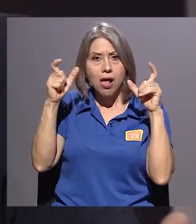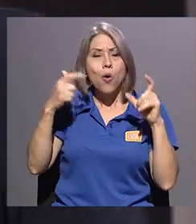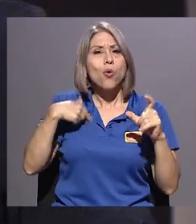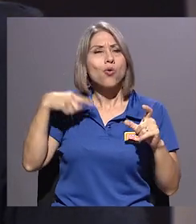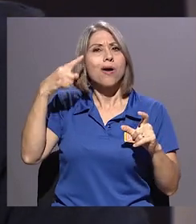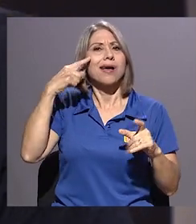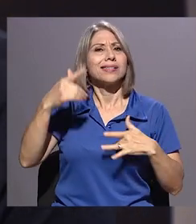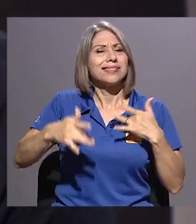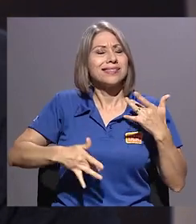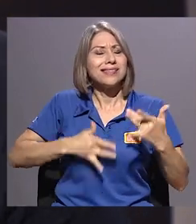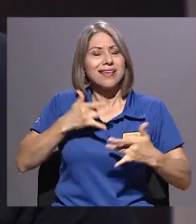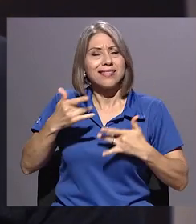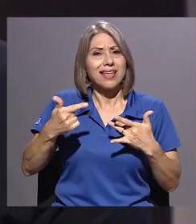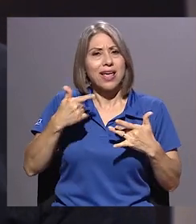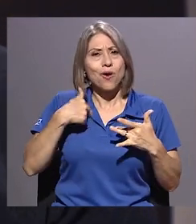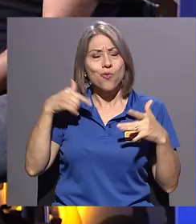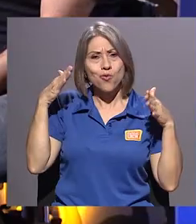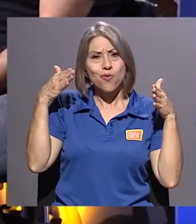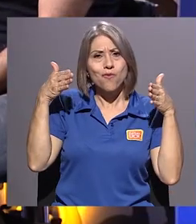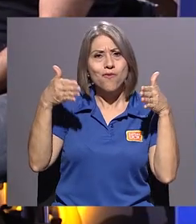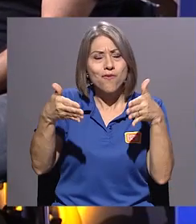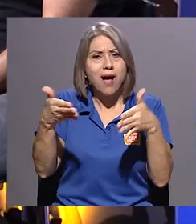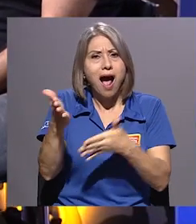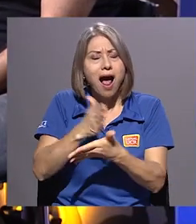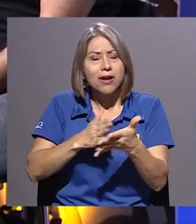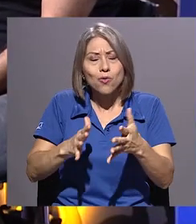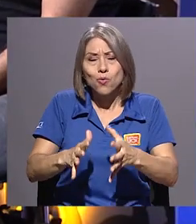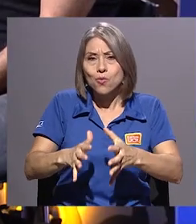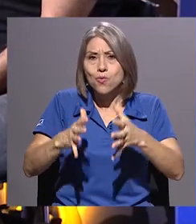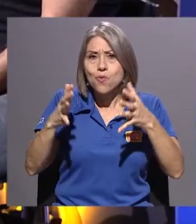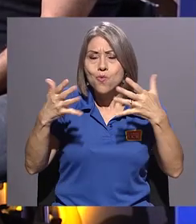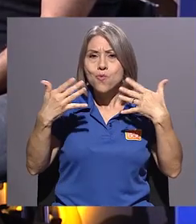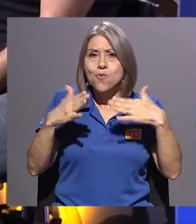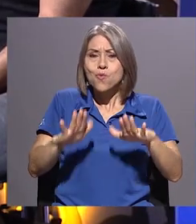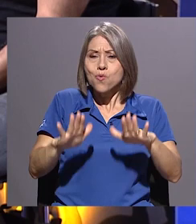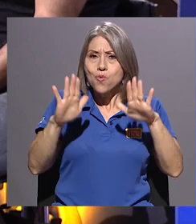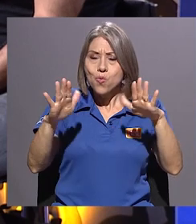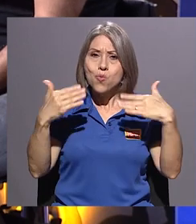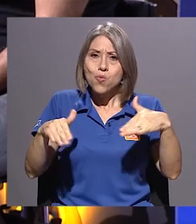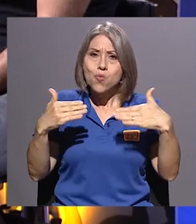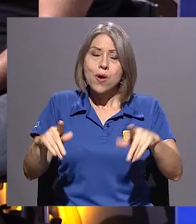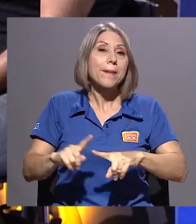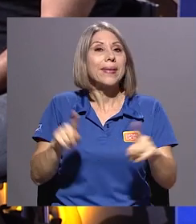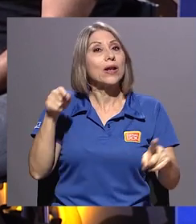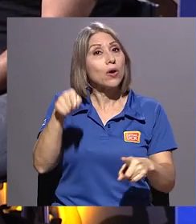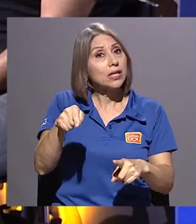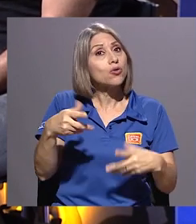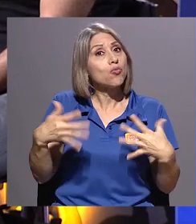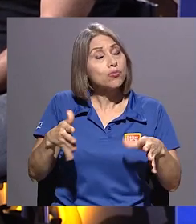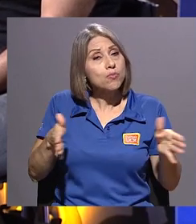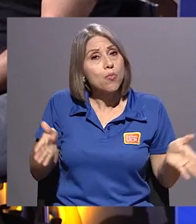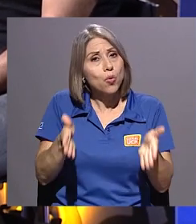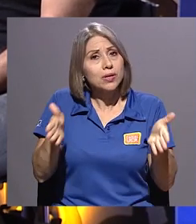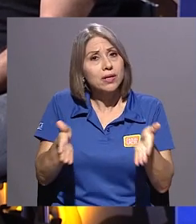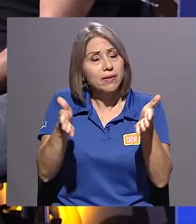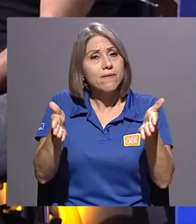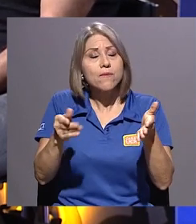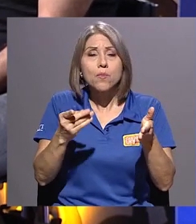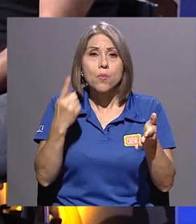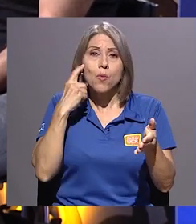abordar una cosa... Grande. ...grande, sí, muy grande. Pero eso es muy motivador porque es complejo.